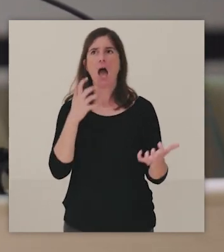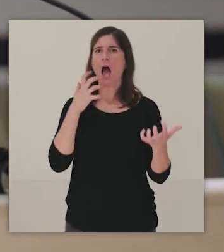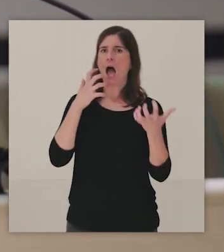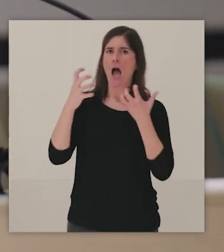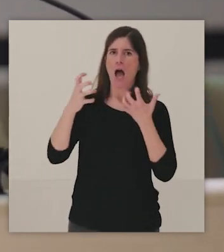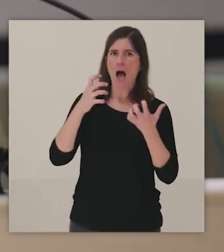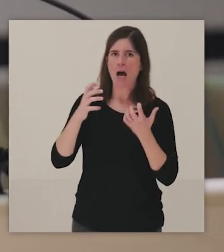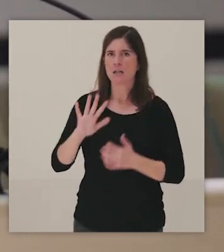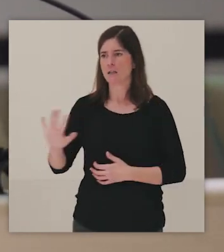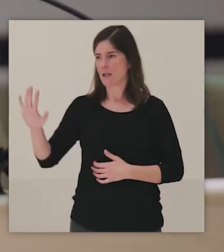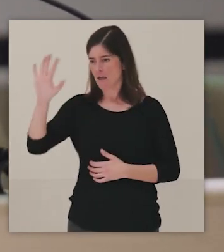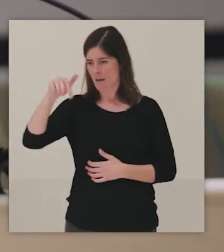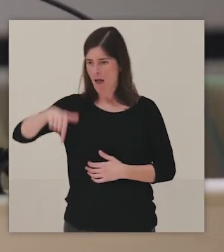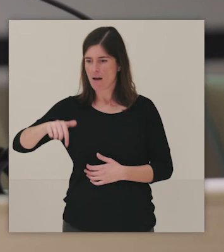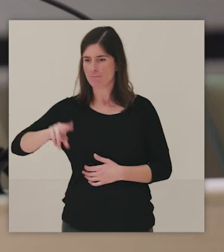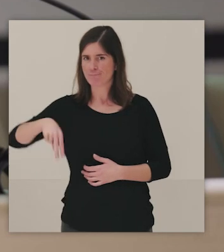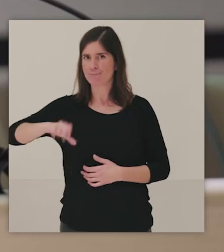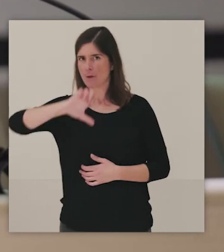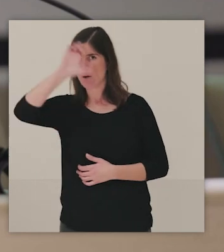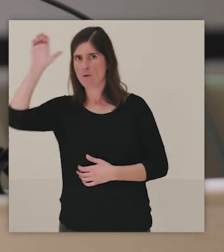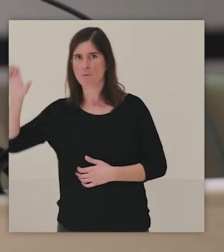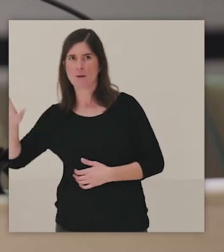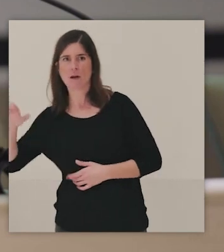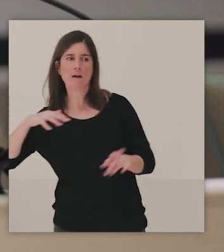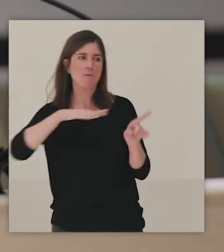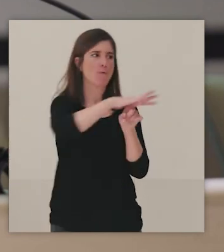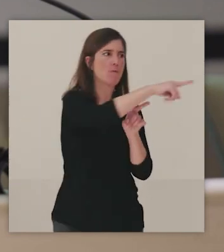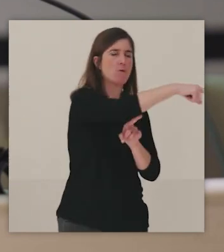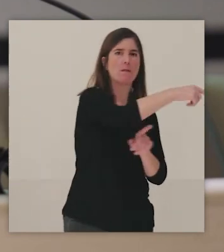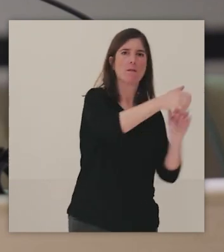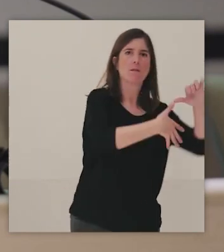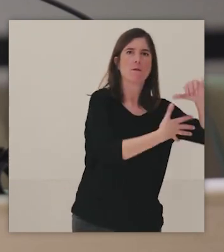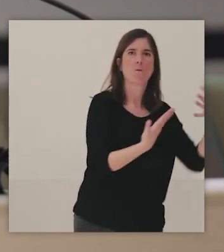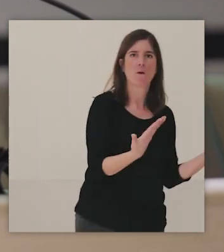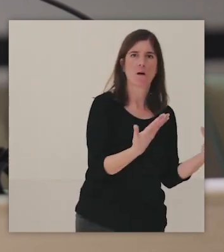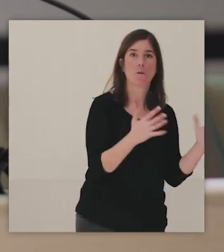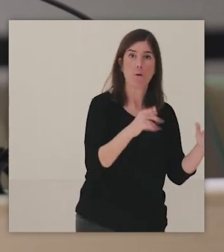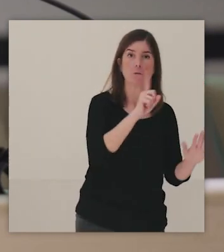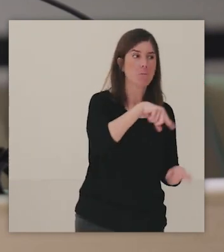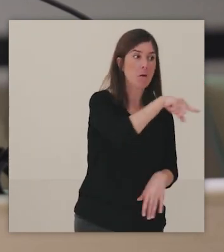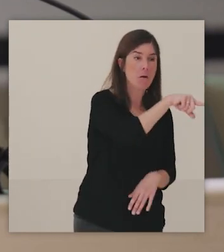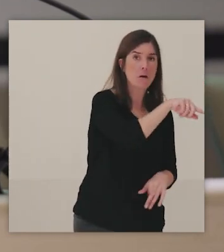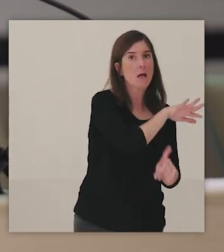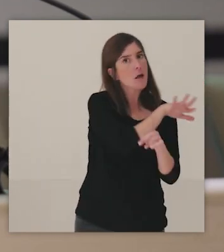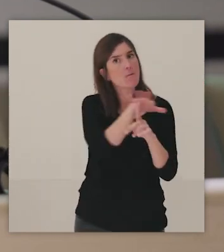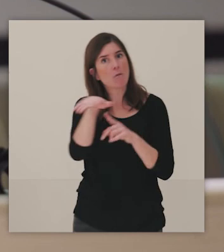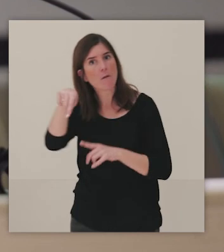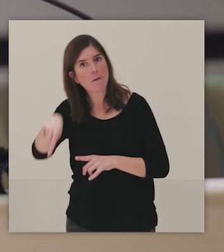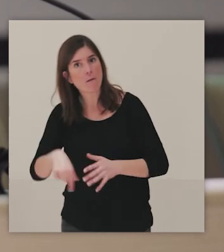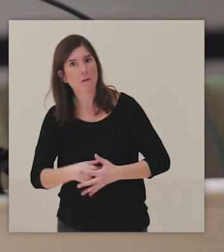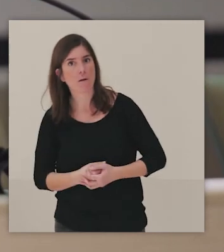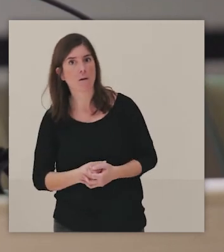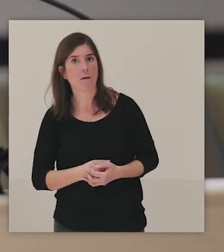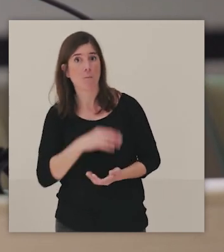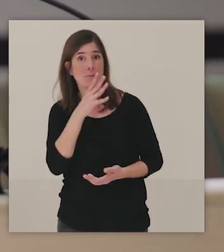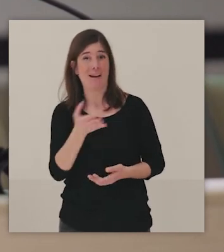arte latinoamericano, pero hay un viaje de vuelta y hay muchas influencias iconográficas, técnicas, etc., de Latinoamérica